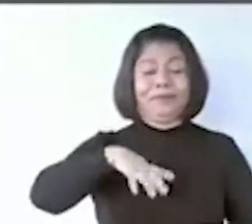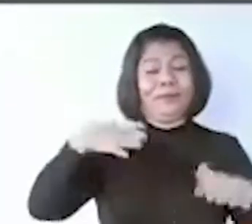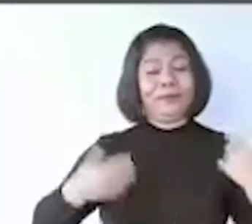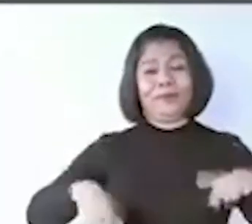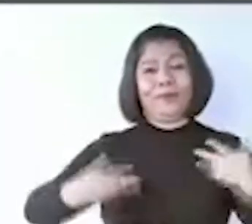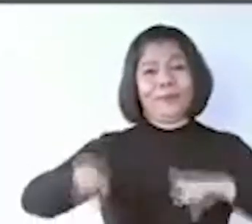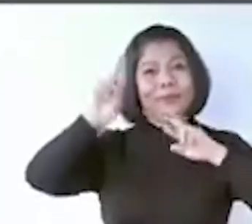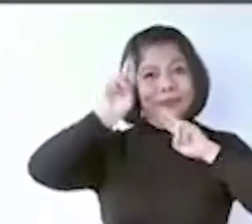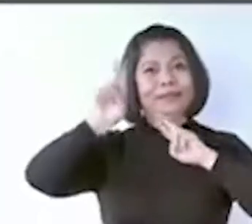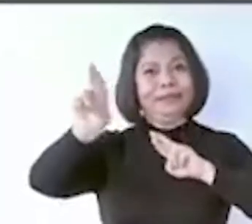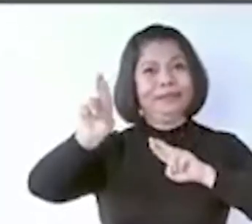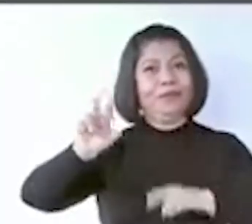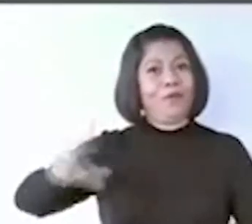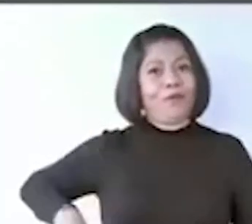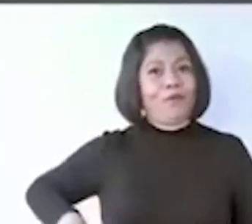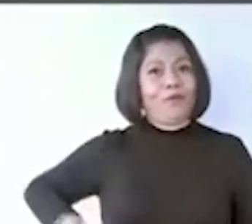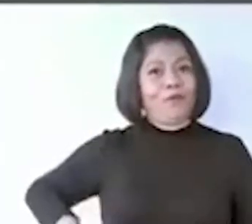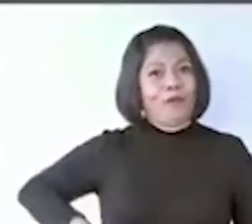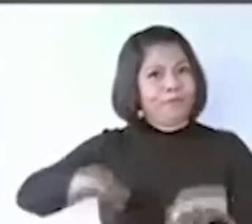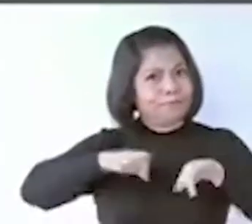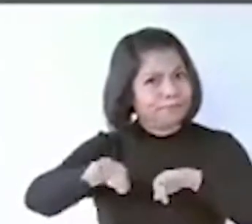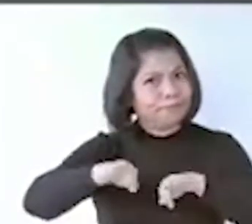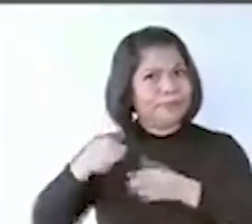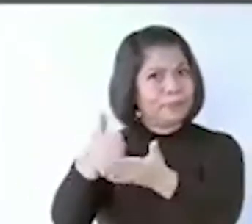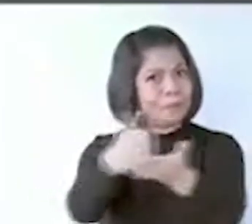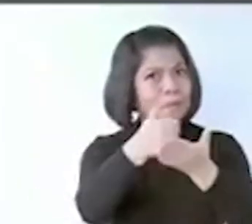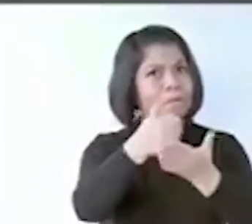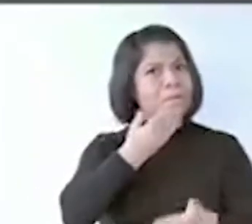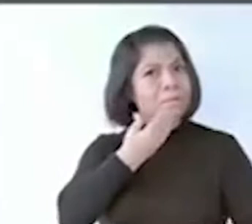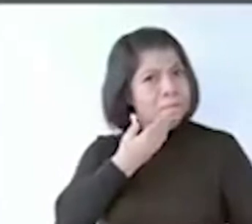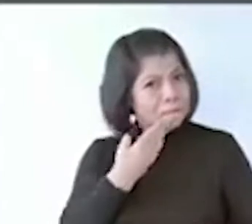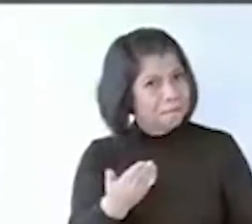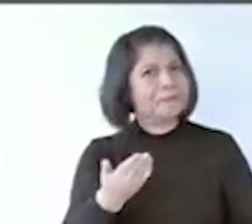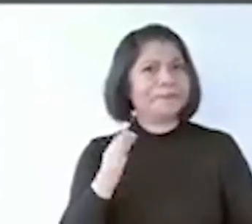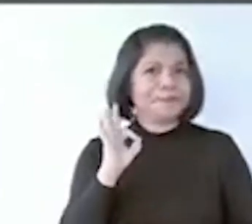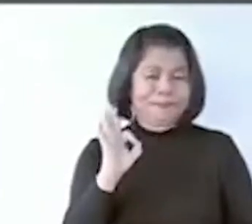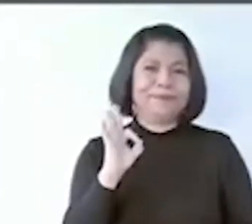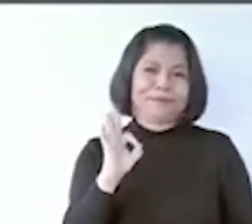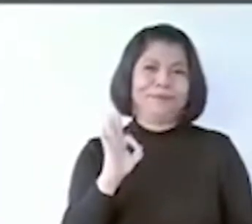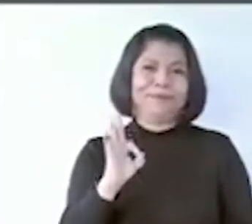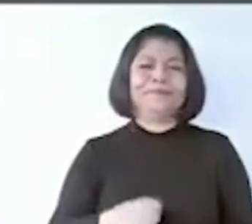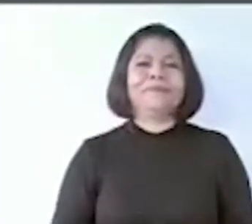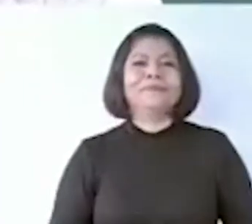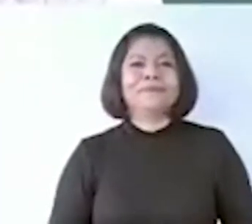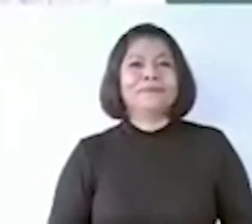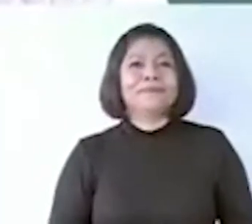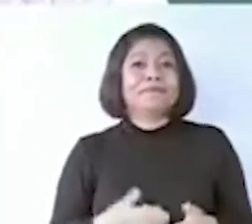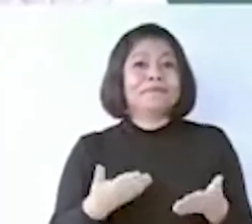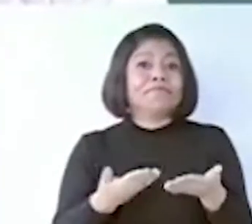desde luego se agradece. Porque ya afortunadamente está pasando